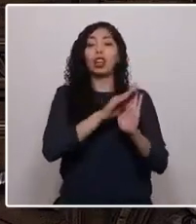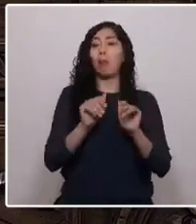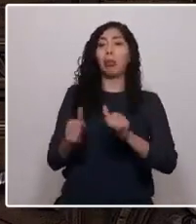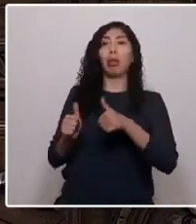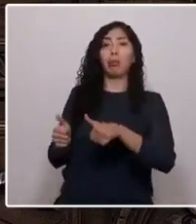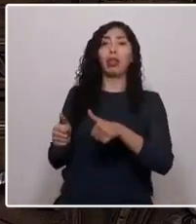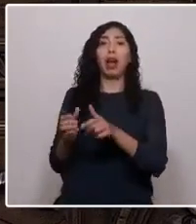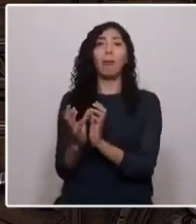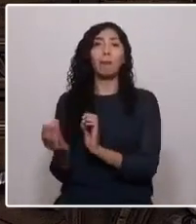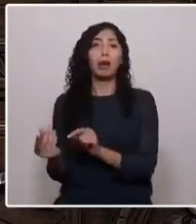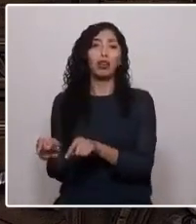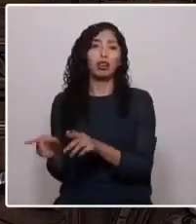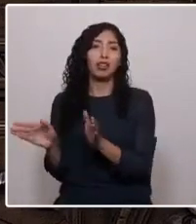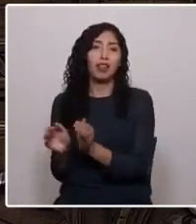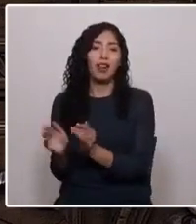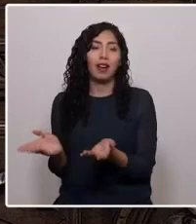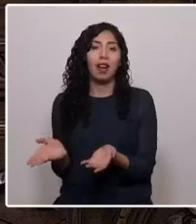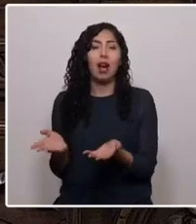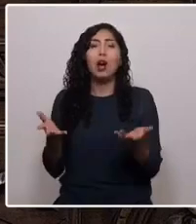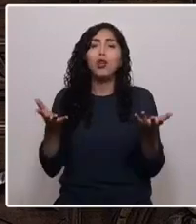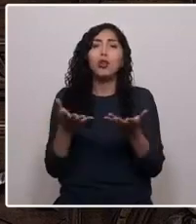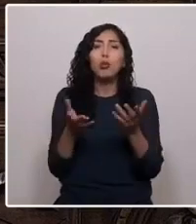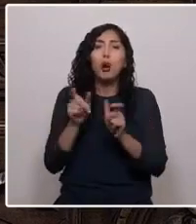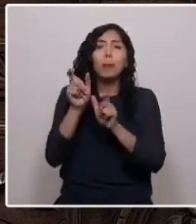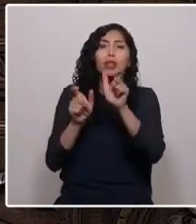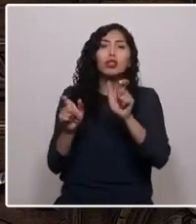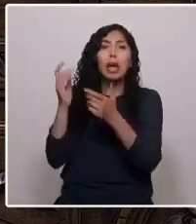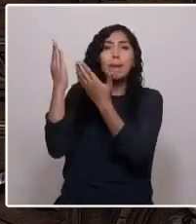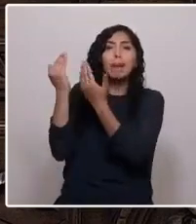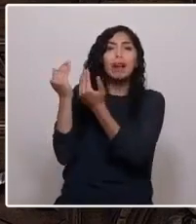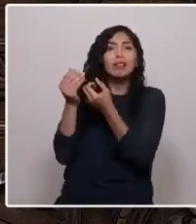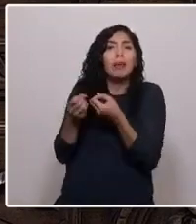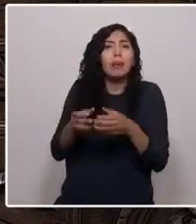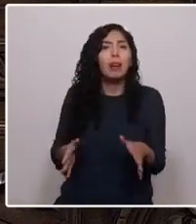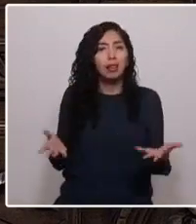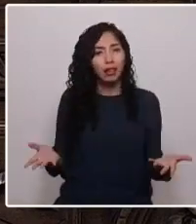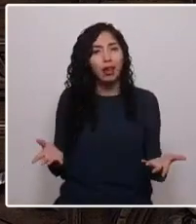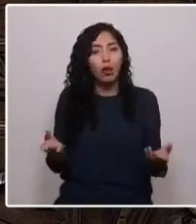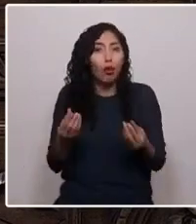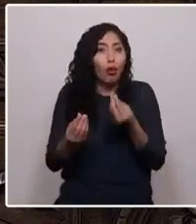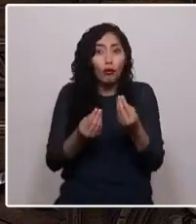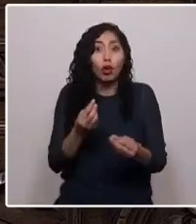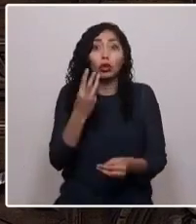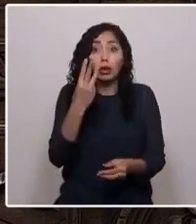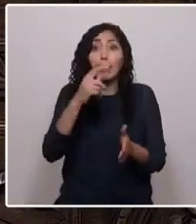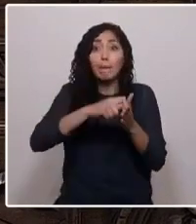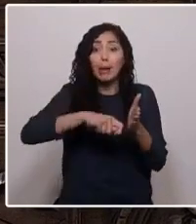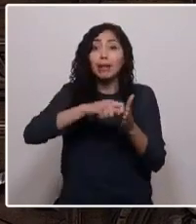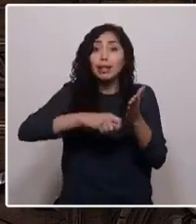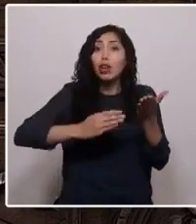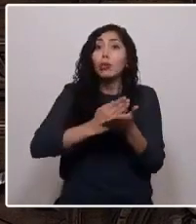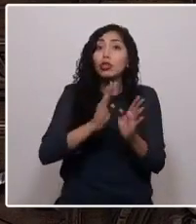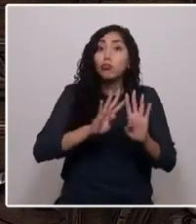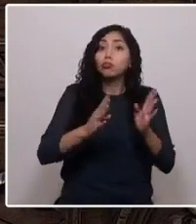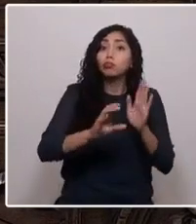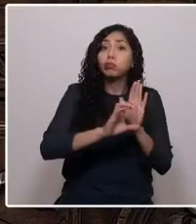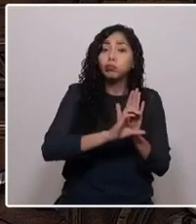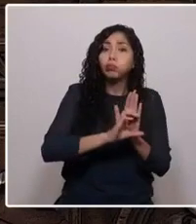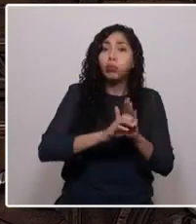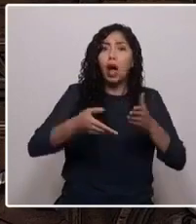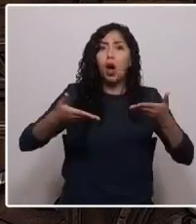¿Y cómo no van a estar desesperanzados los chilenos si ya a tres meses de iniciada la Convención Constitucional se instalan